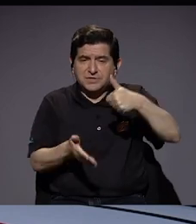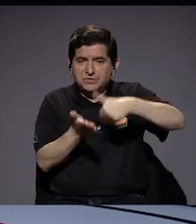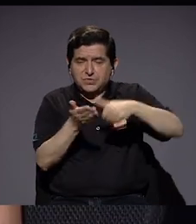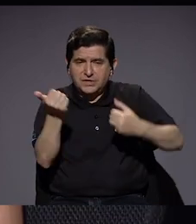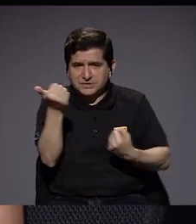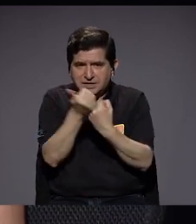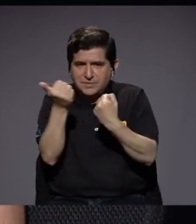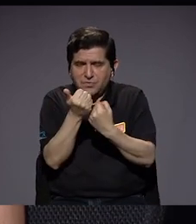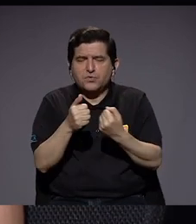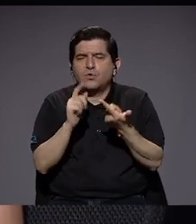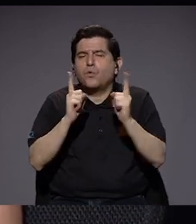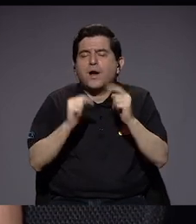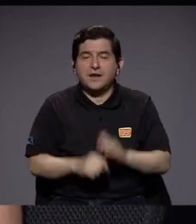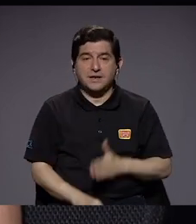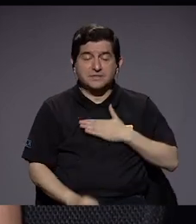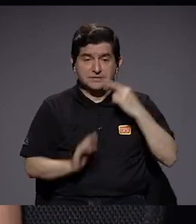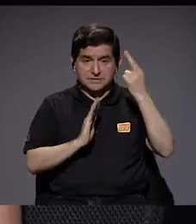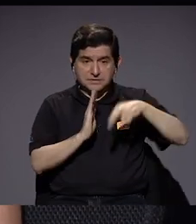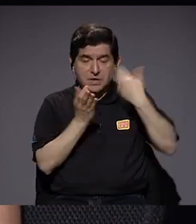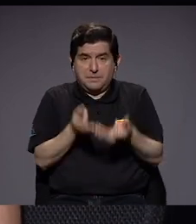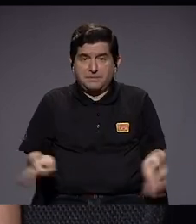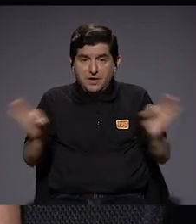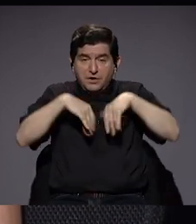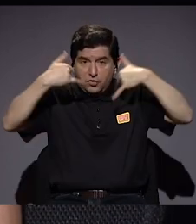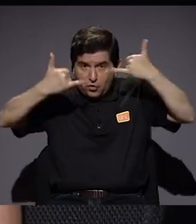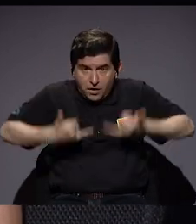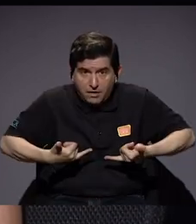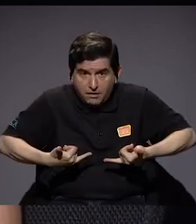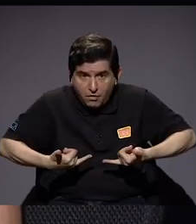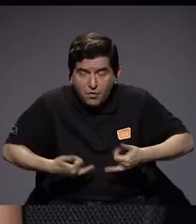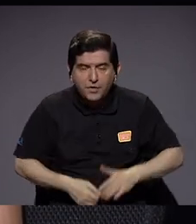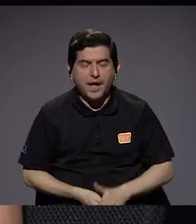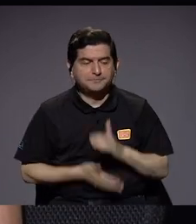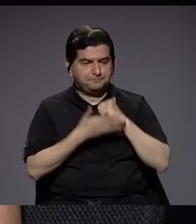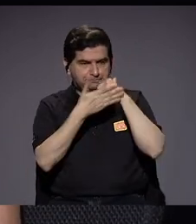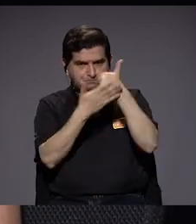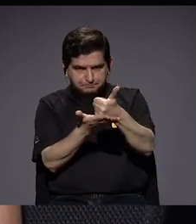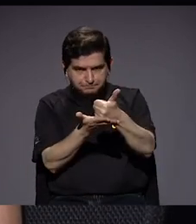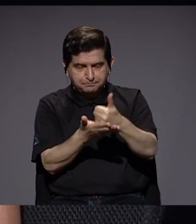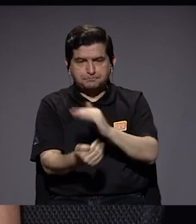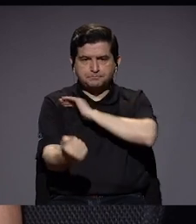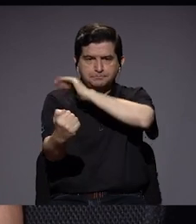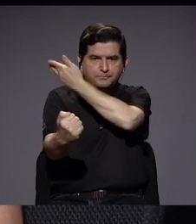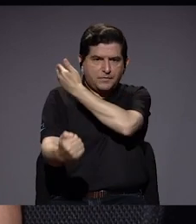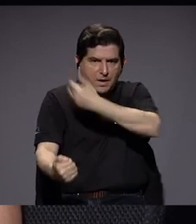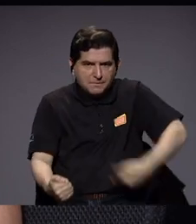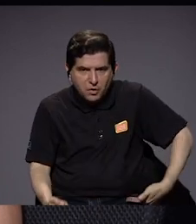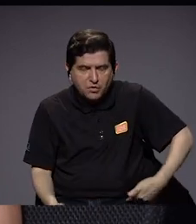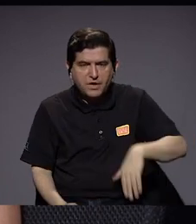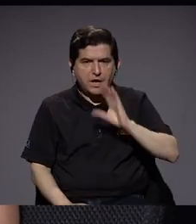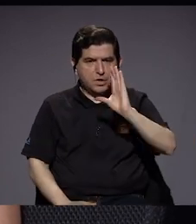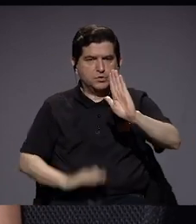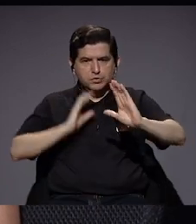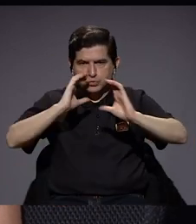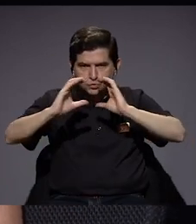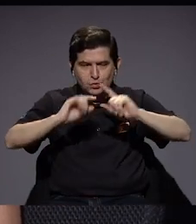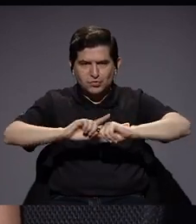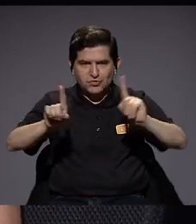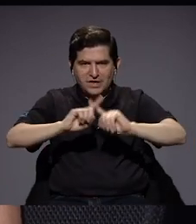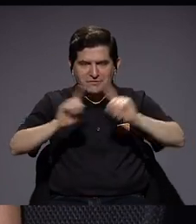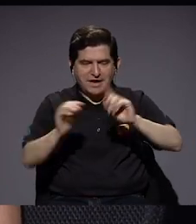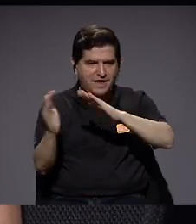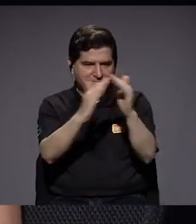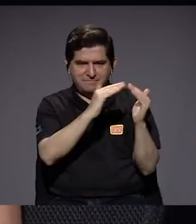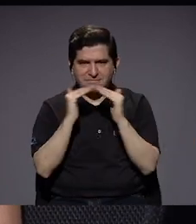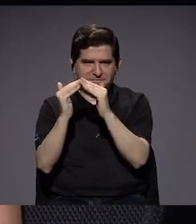la eligieron? Creo que mi rol más importante en este momento es colaborar con el Ejecutivo y su comunicación con las